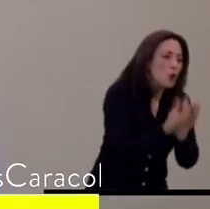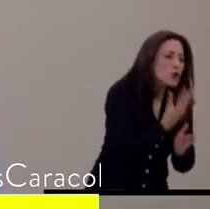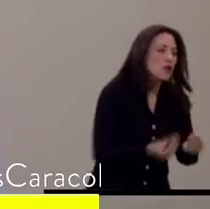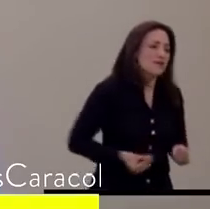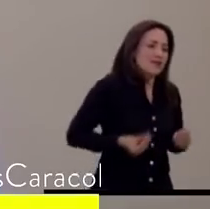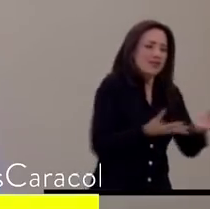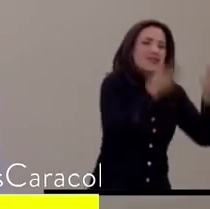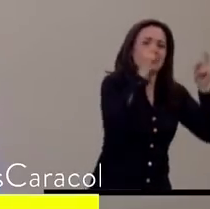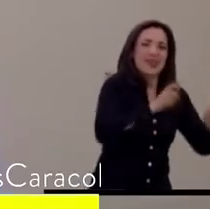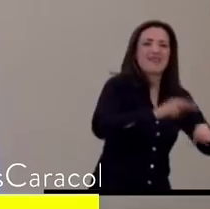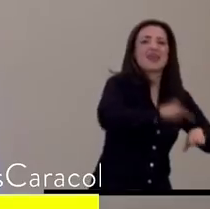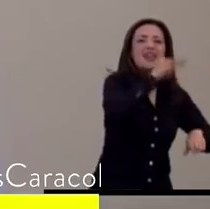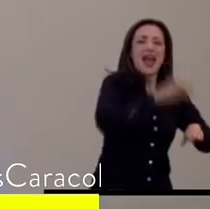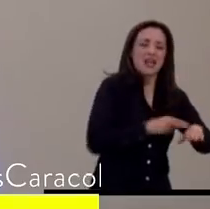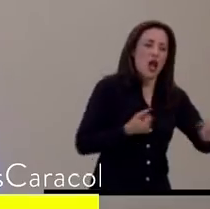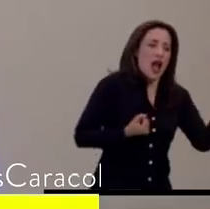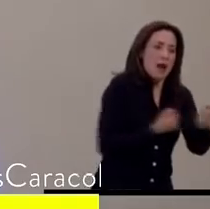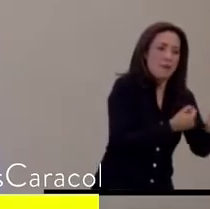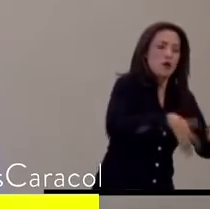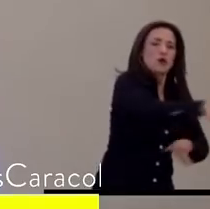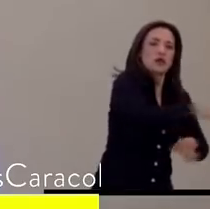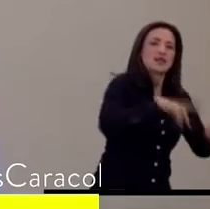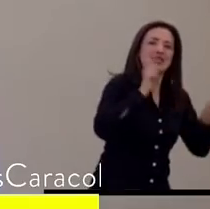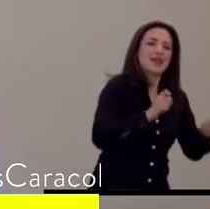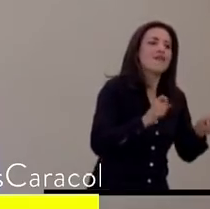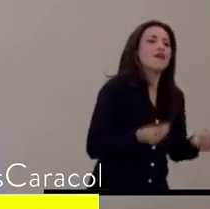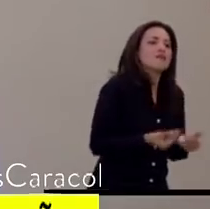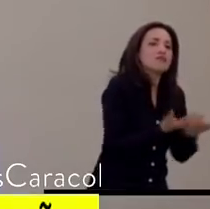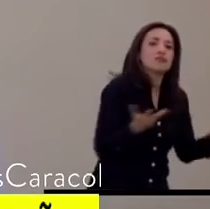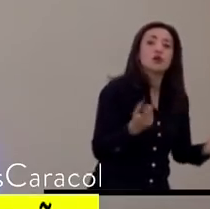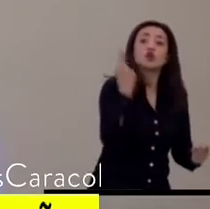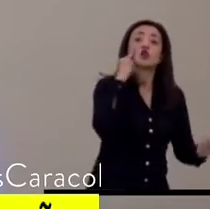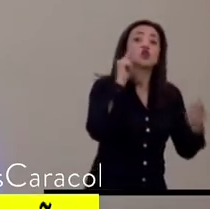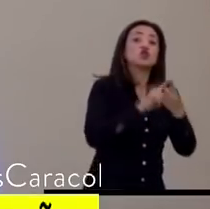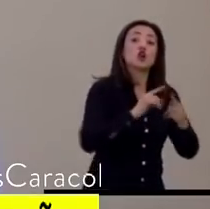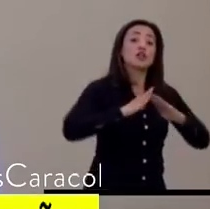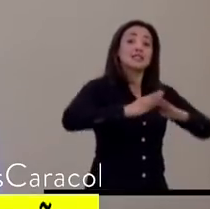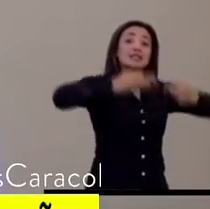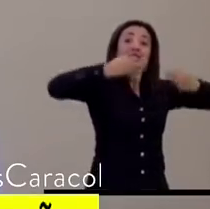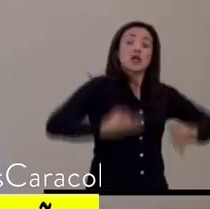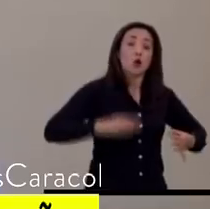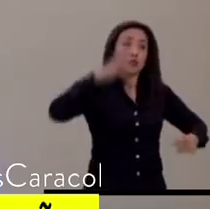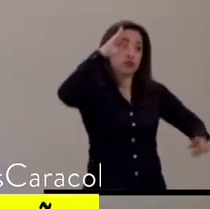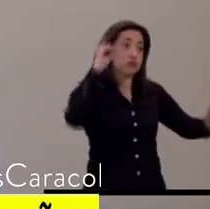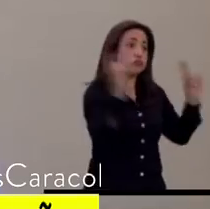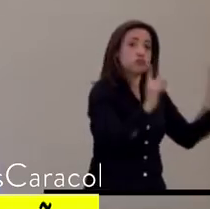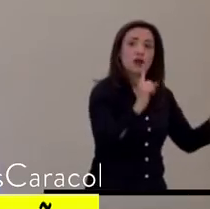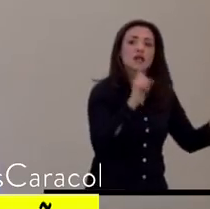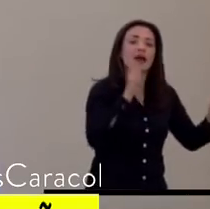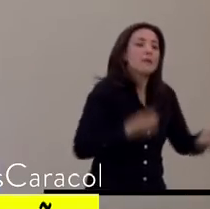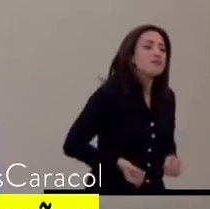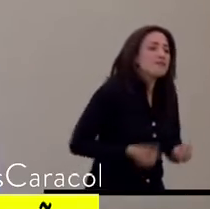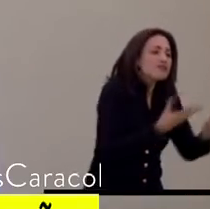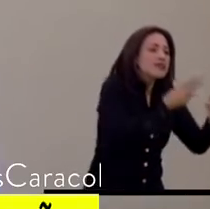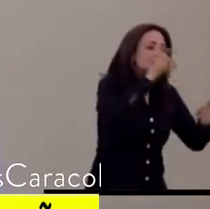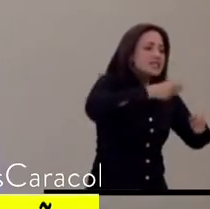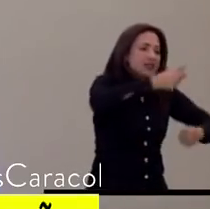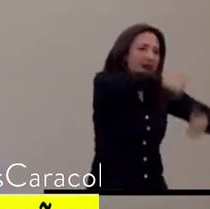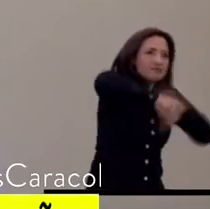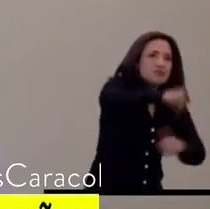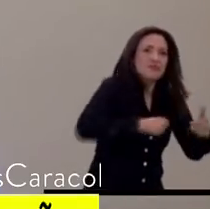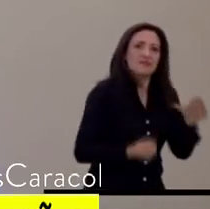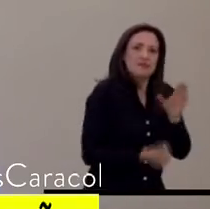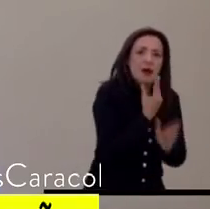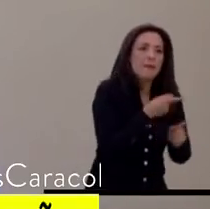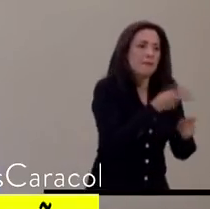departamento de Nariño y ofrecer una oferta robusta, no solamente en materia de seguridad, sino en la provisión de bienes básicos para la satisfacción de